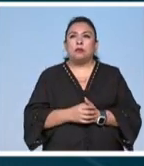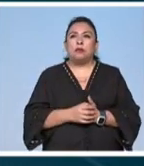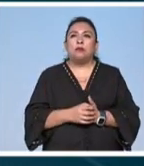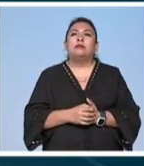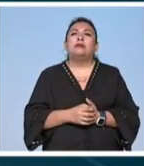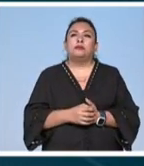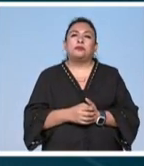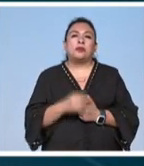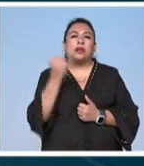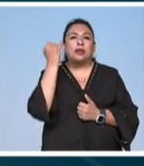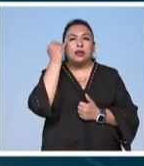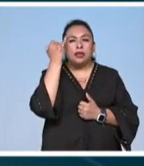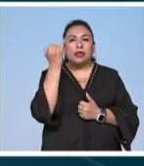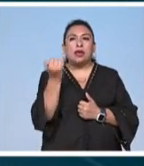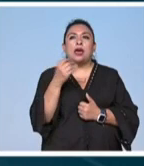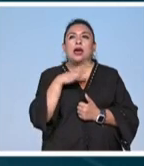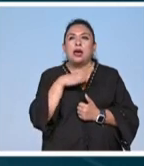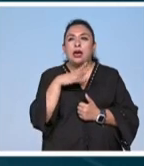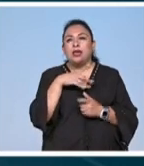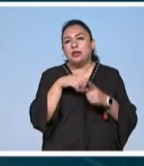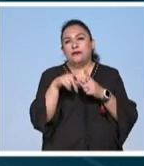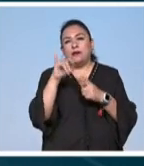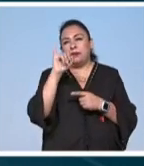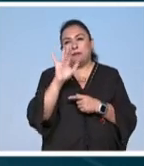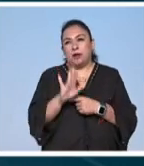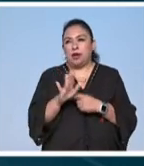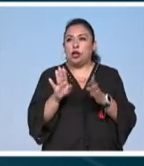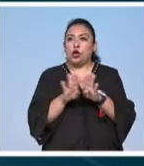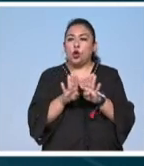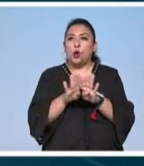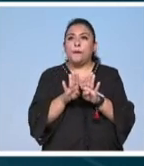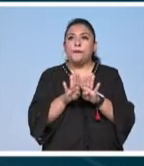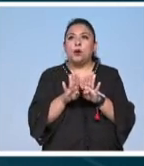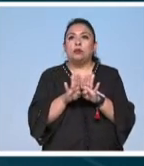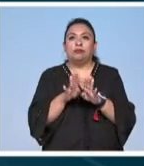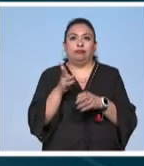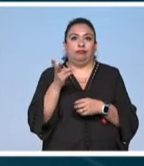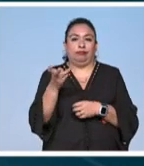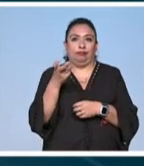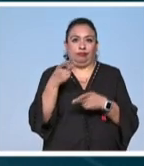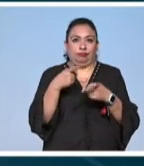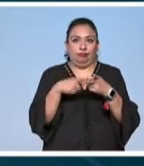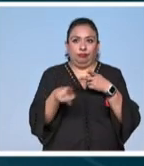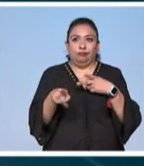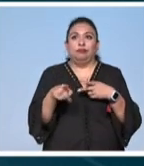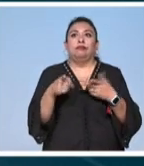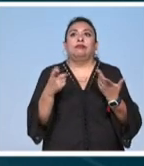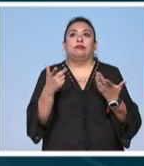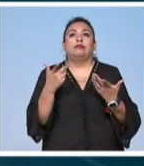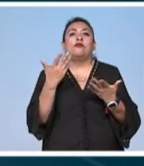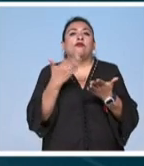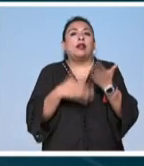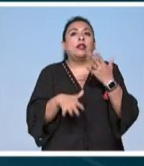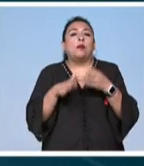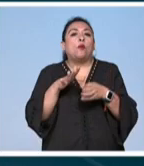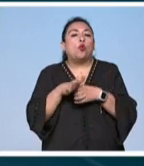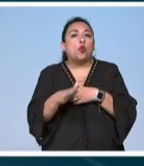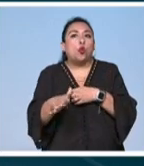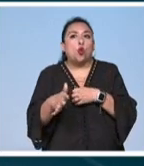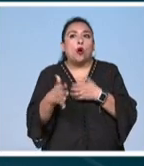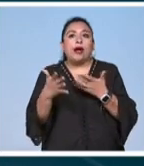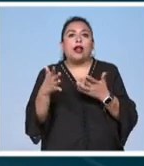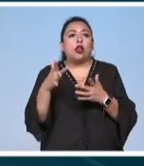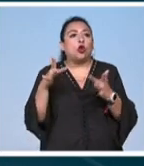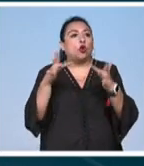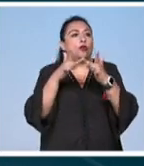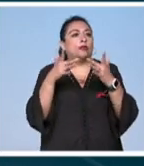pues bueno la idea de generar una serie de imágenes a partir de de esto donde precisamente lo que hacía falta era como como